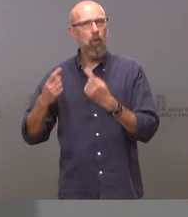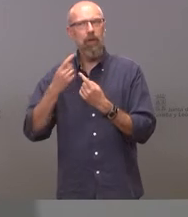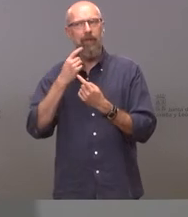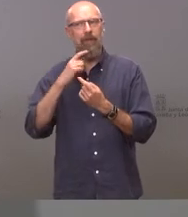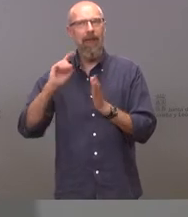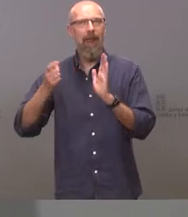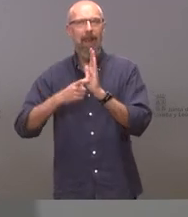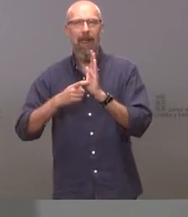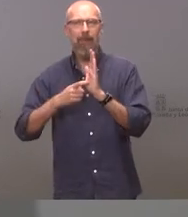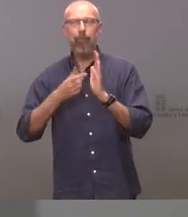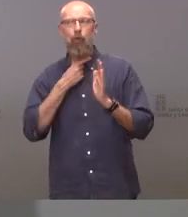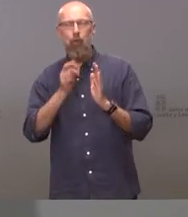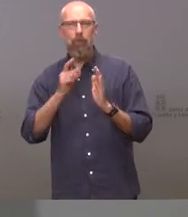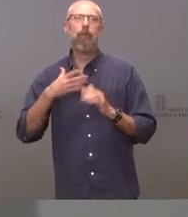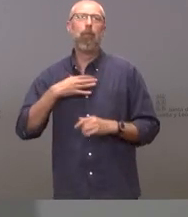quepan en el corsé